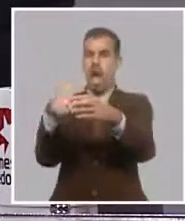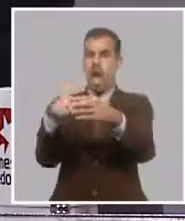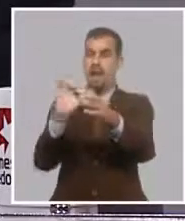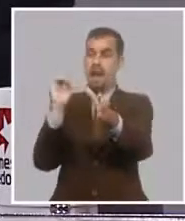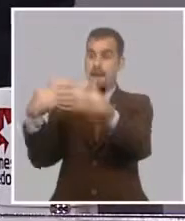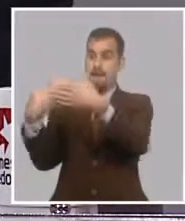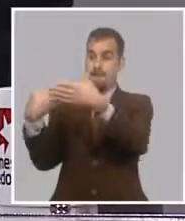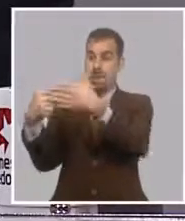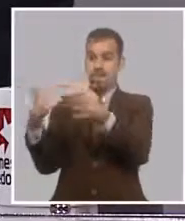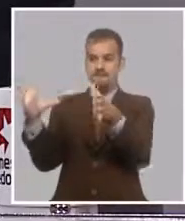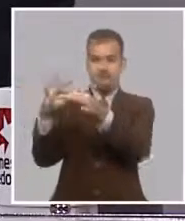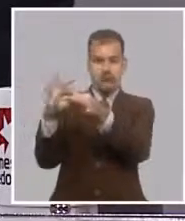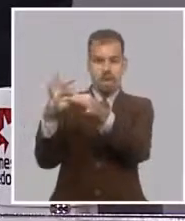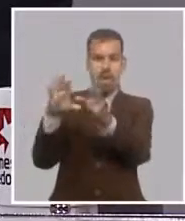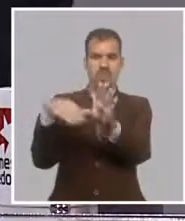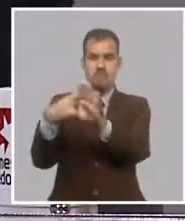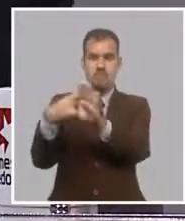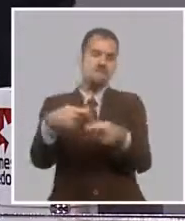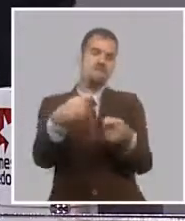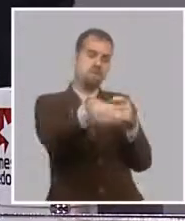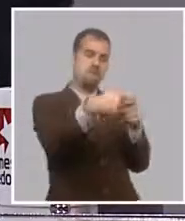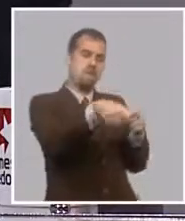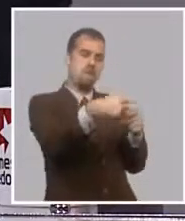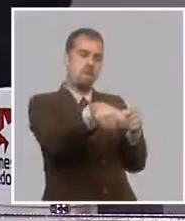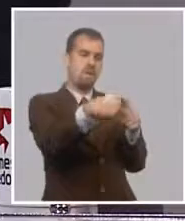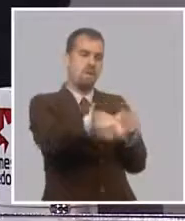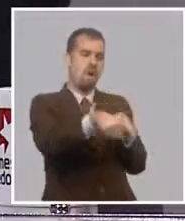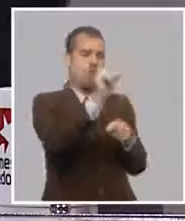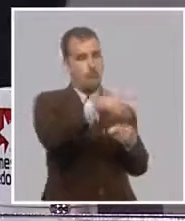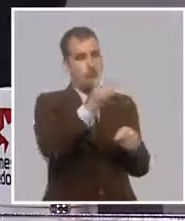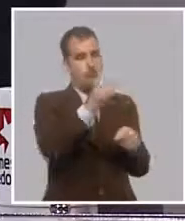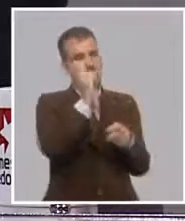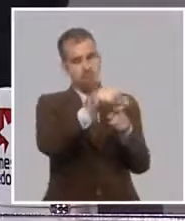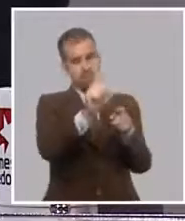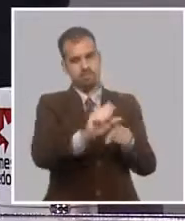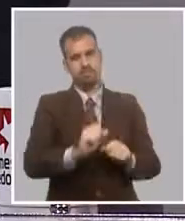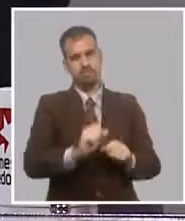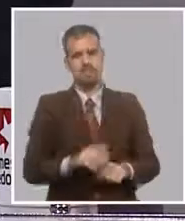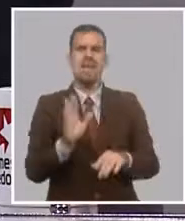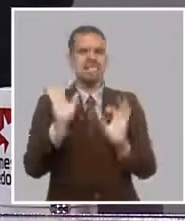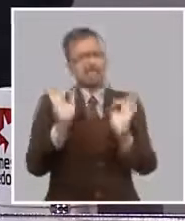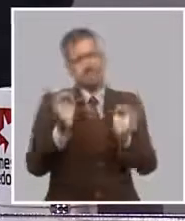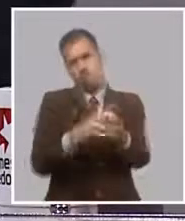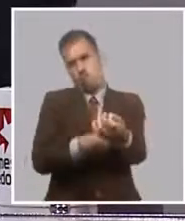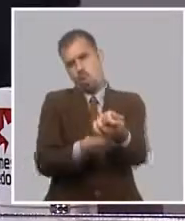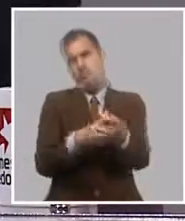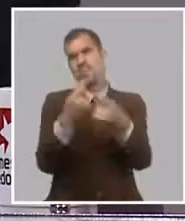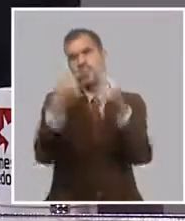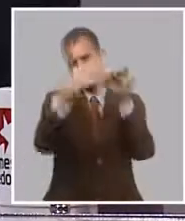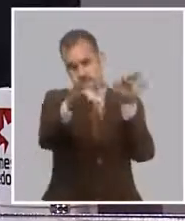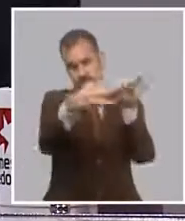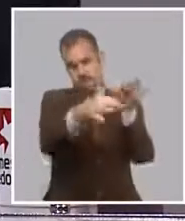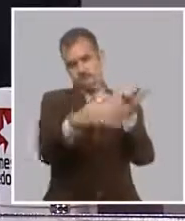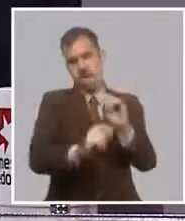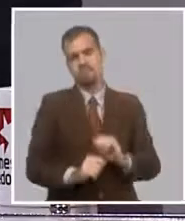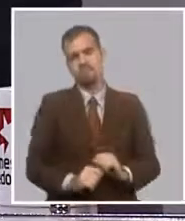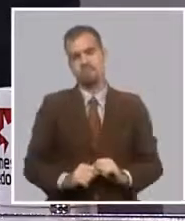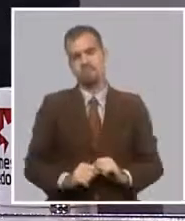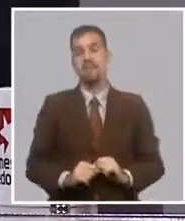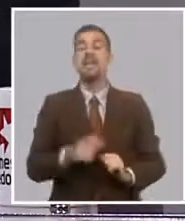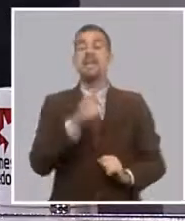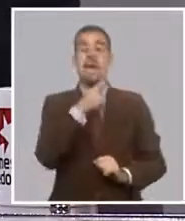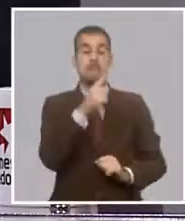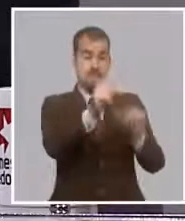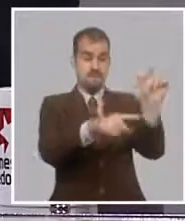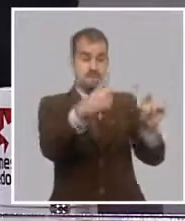los productores agropecuarios. Esa liquidación en muchos casos se hacía en dinero efectivo. O sea, que en la medida que nosotros bancarizamos a